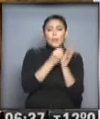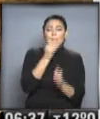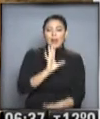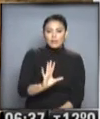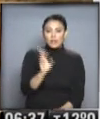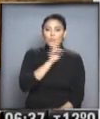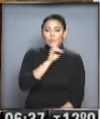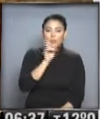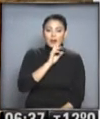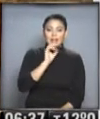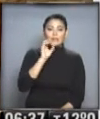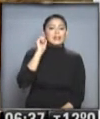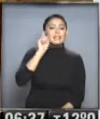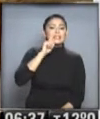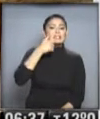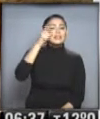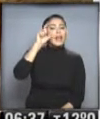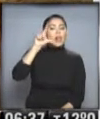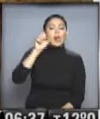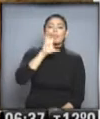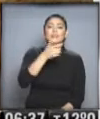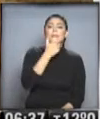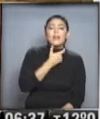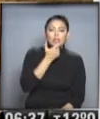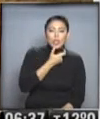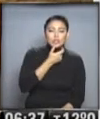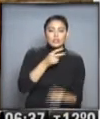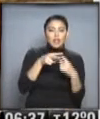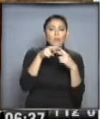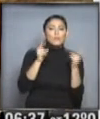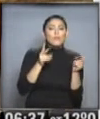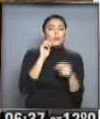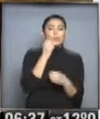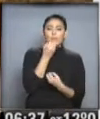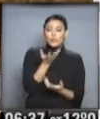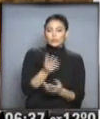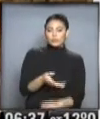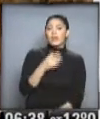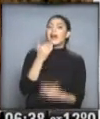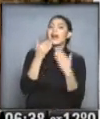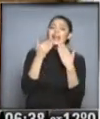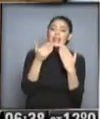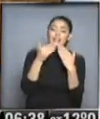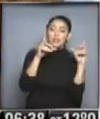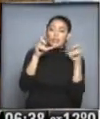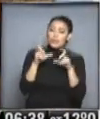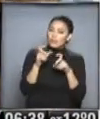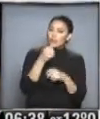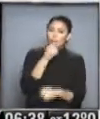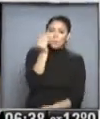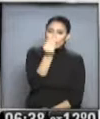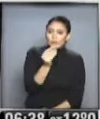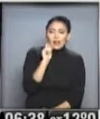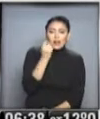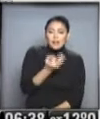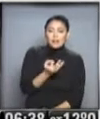manda Gisela Schinner del Puente del Inca en Mendoza. Maravilloso. Maravilloso, sí, muy lindas imágenes. Muchísimas gracias, Gisela, muy linda imagen.